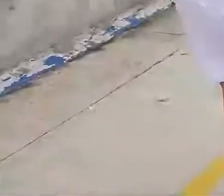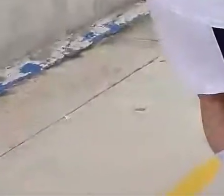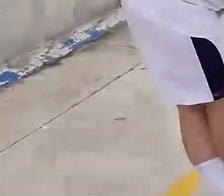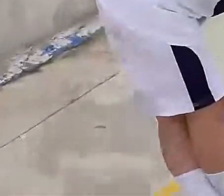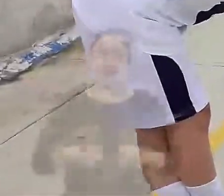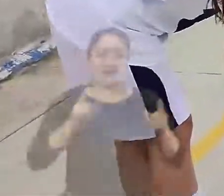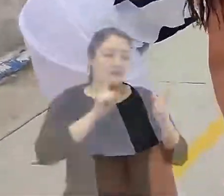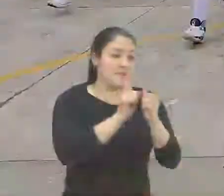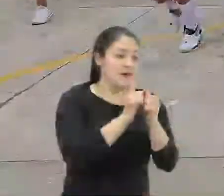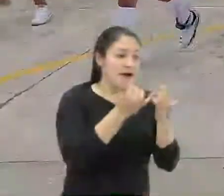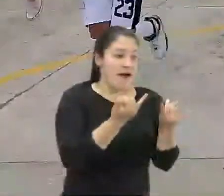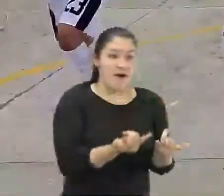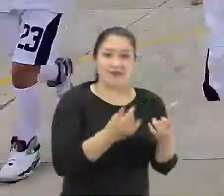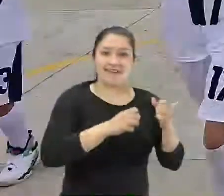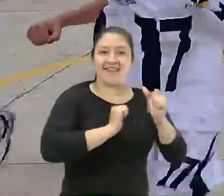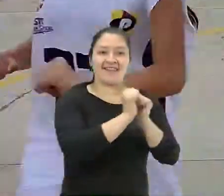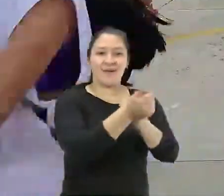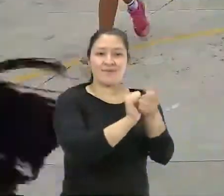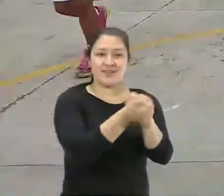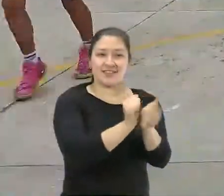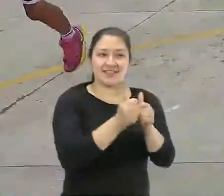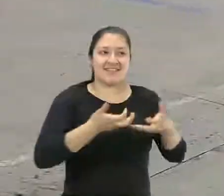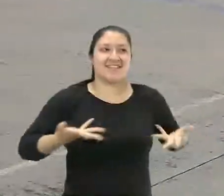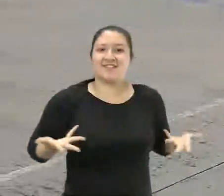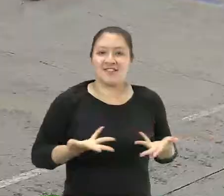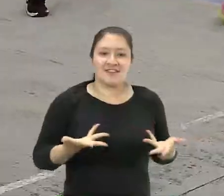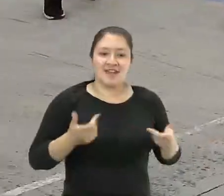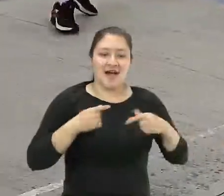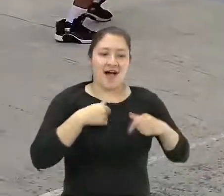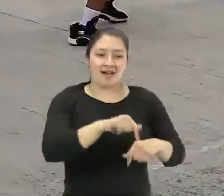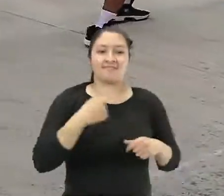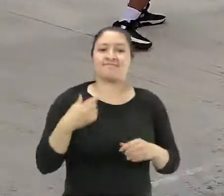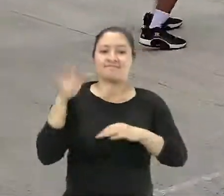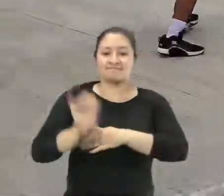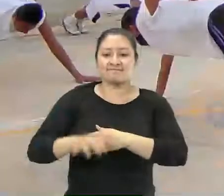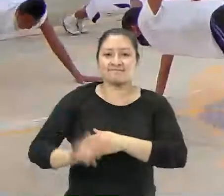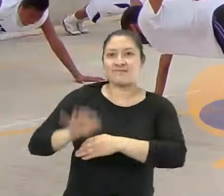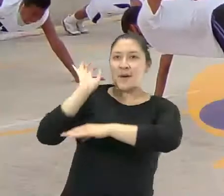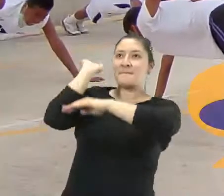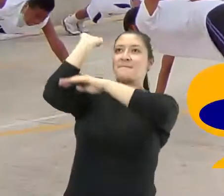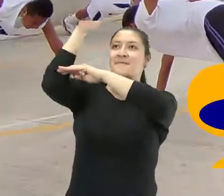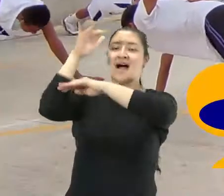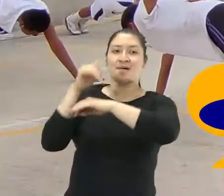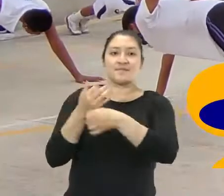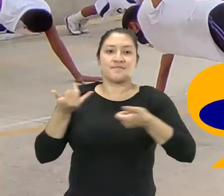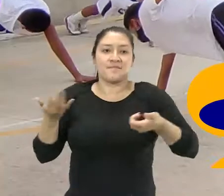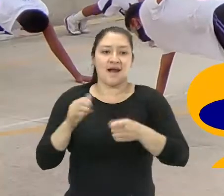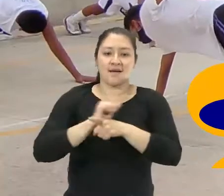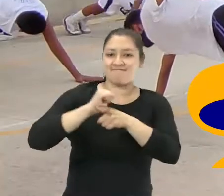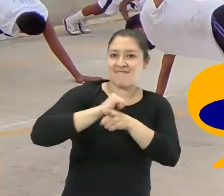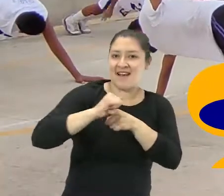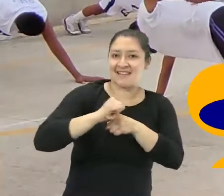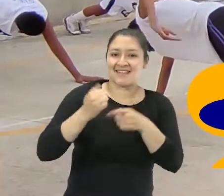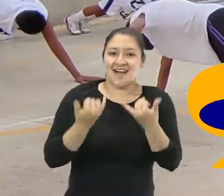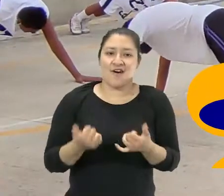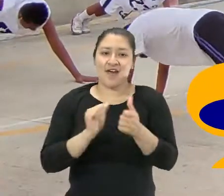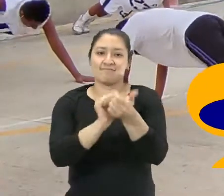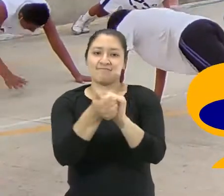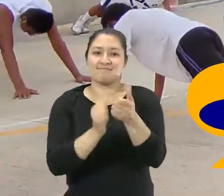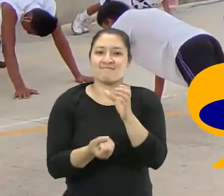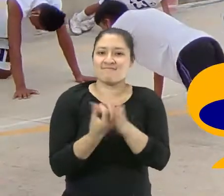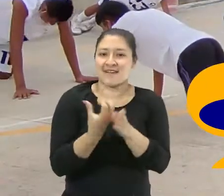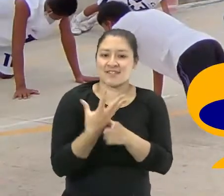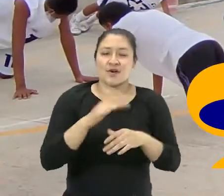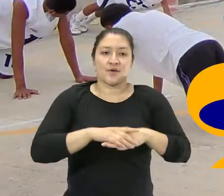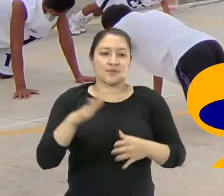nos encontramos con nuestros deportistas pertenecientes a la disciplina de baloncesto en una sesión de entreno en la que estamos